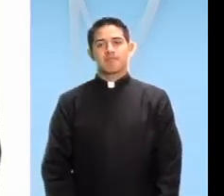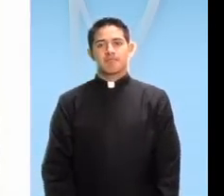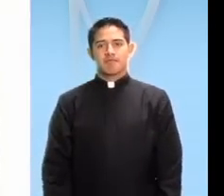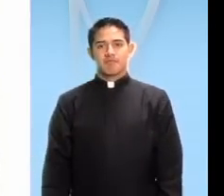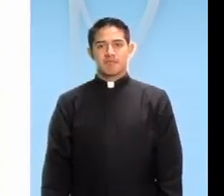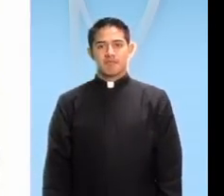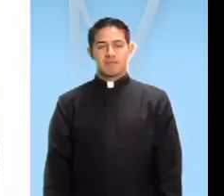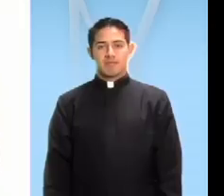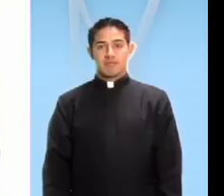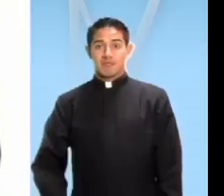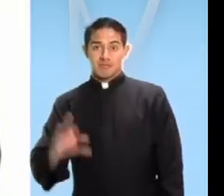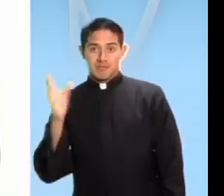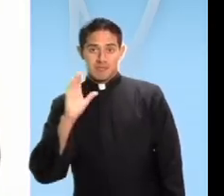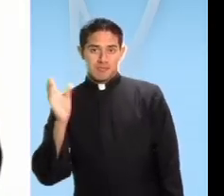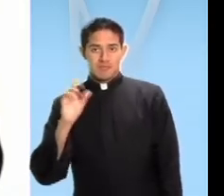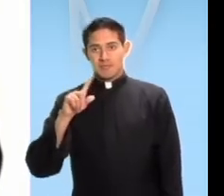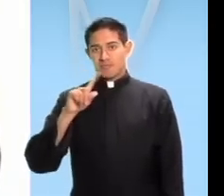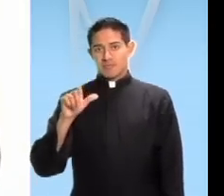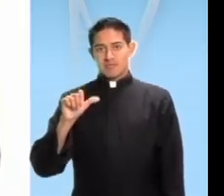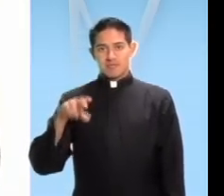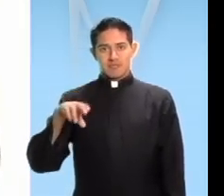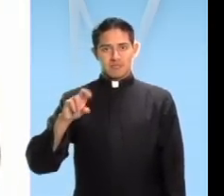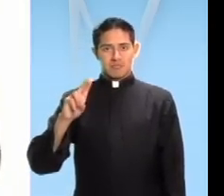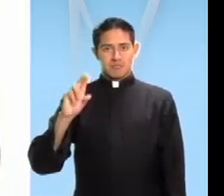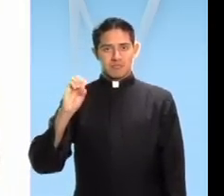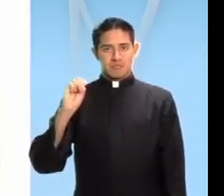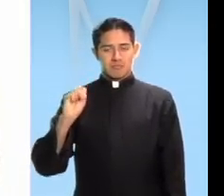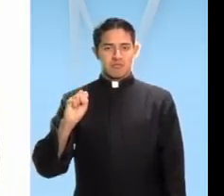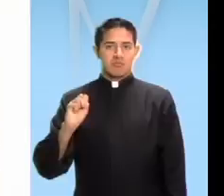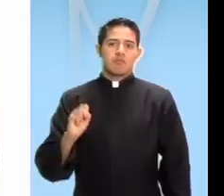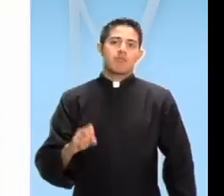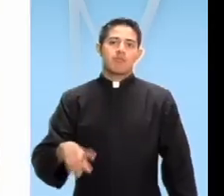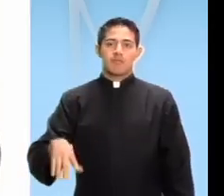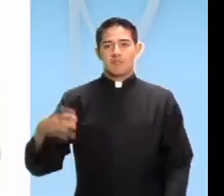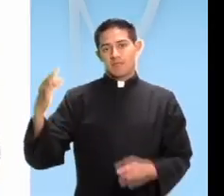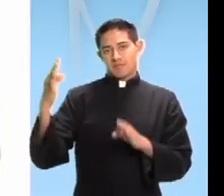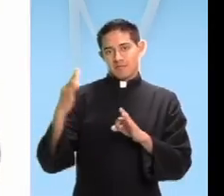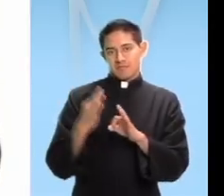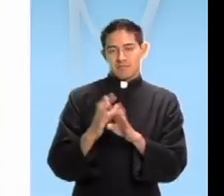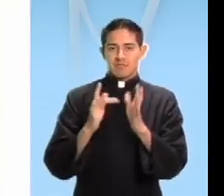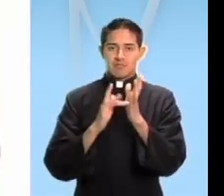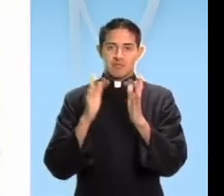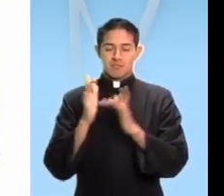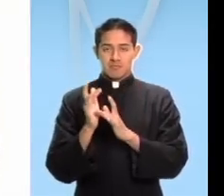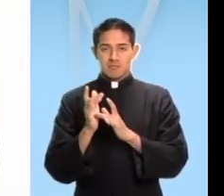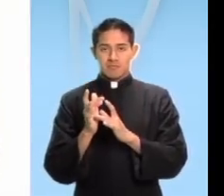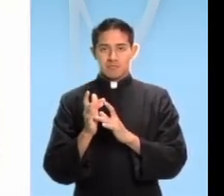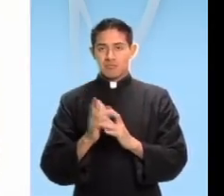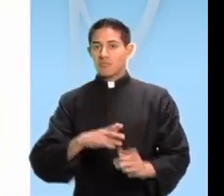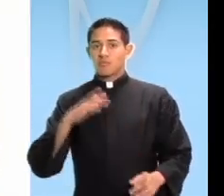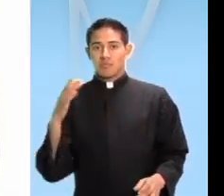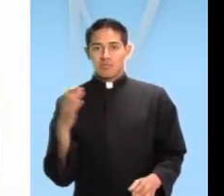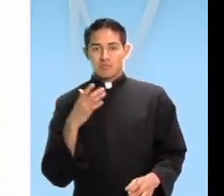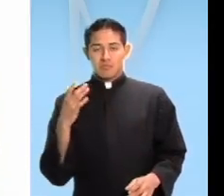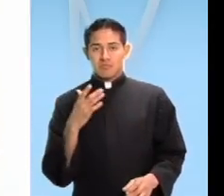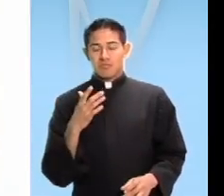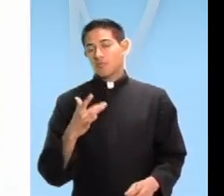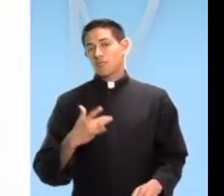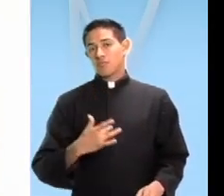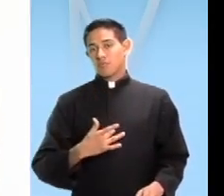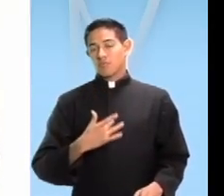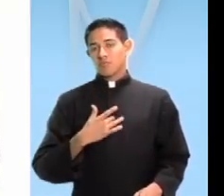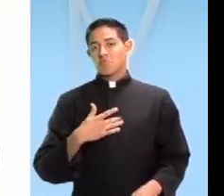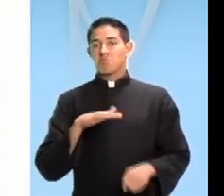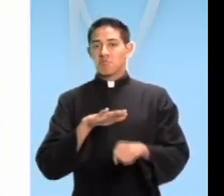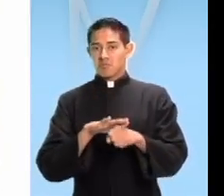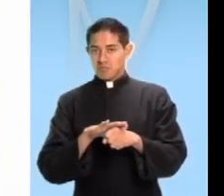Cuando Saqueo se acerca a Jesús, lo hace con una intención sincera de conocerle,